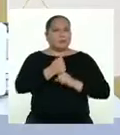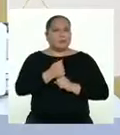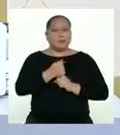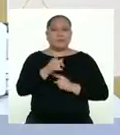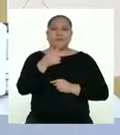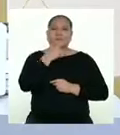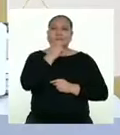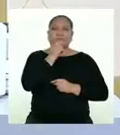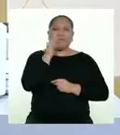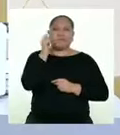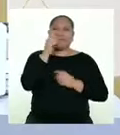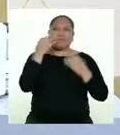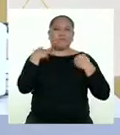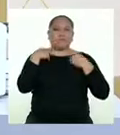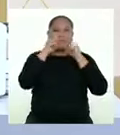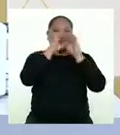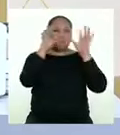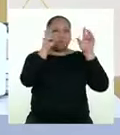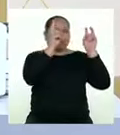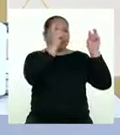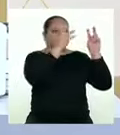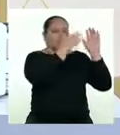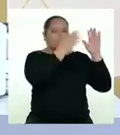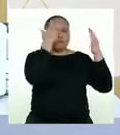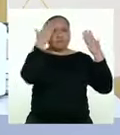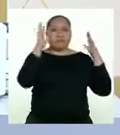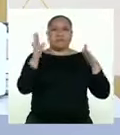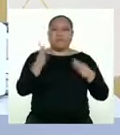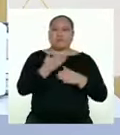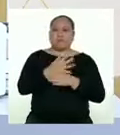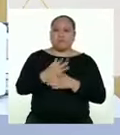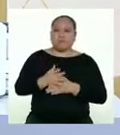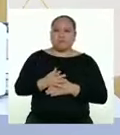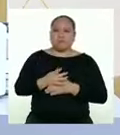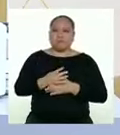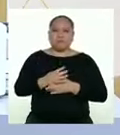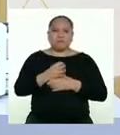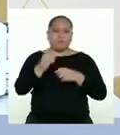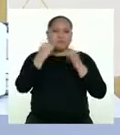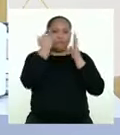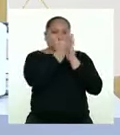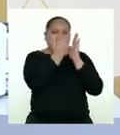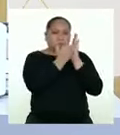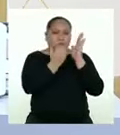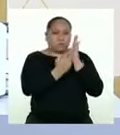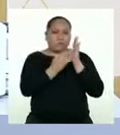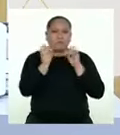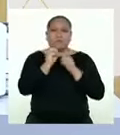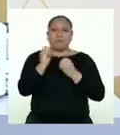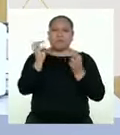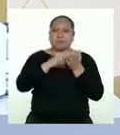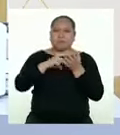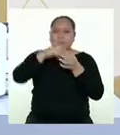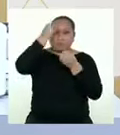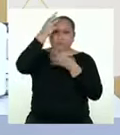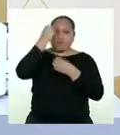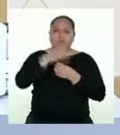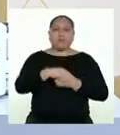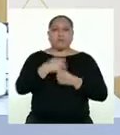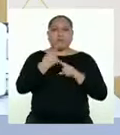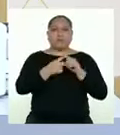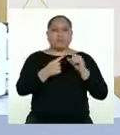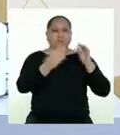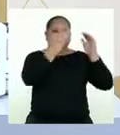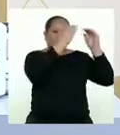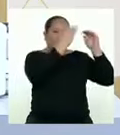Eso sí, no está claro en el título. No sabemos si compartirá tips o si será más informativo. Pero estoy segura de que si revisamos